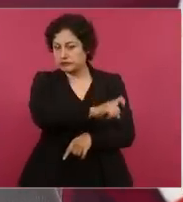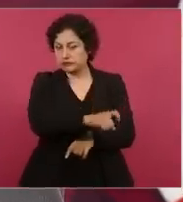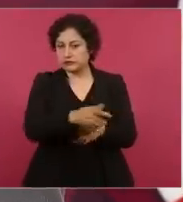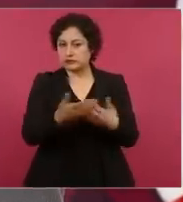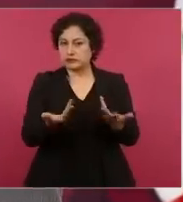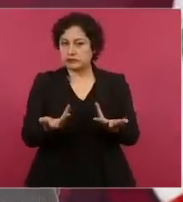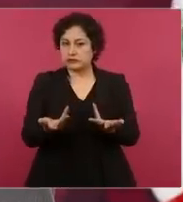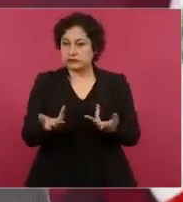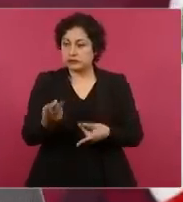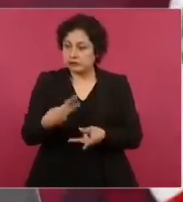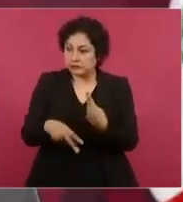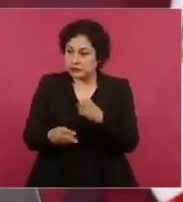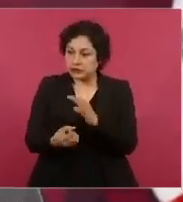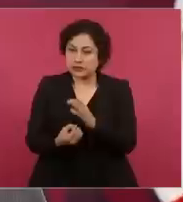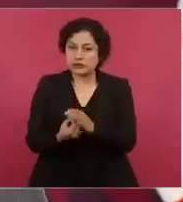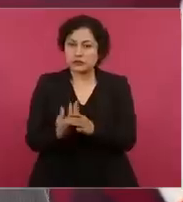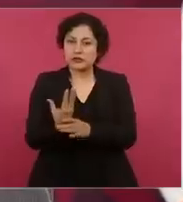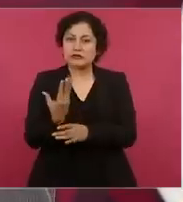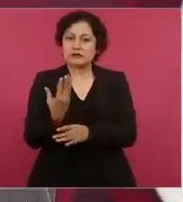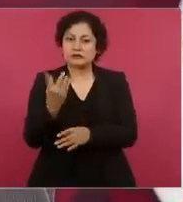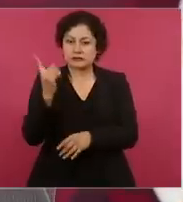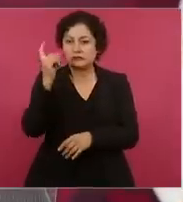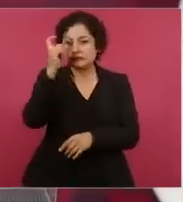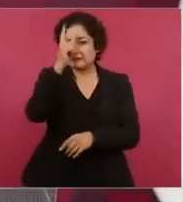de nacer.